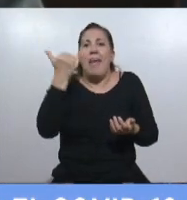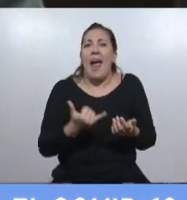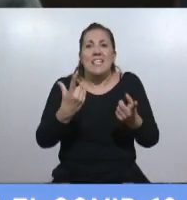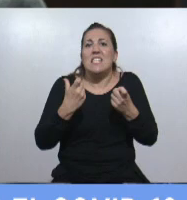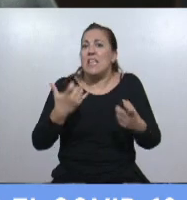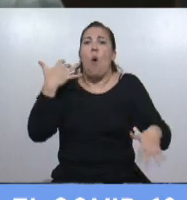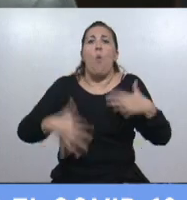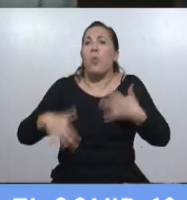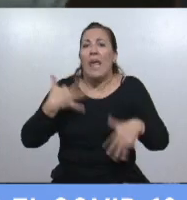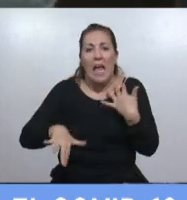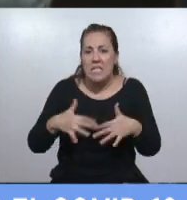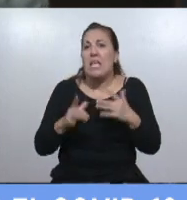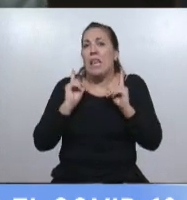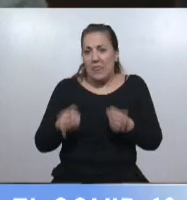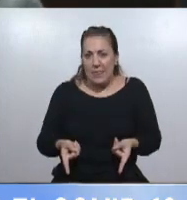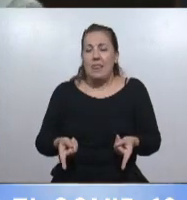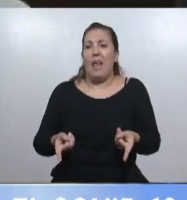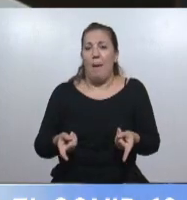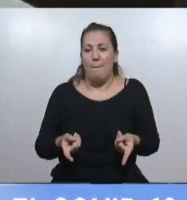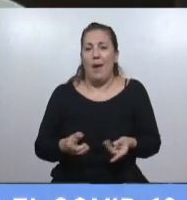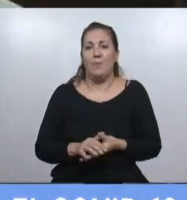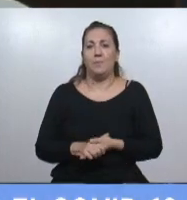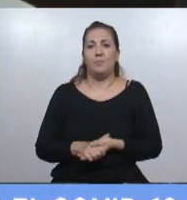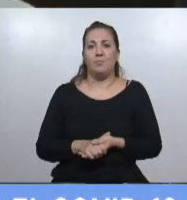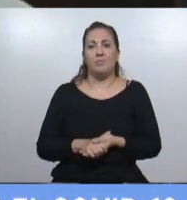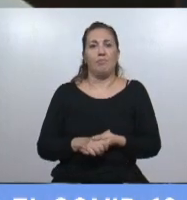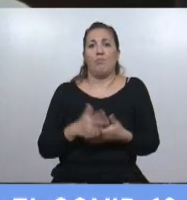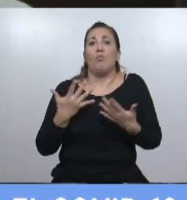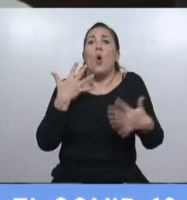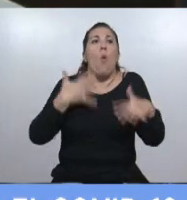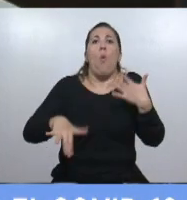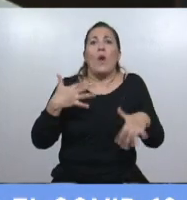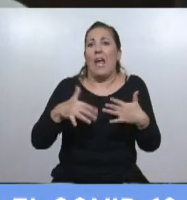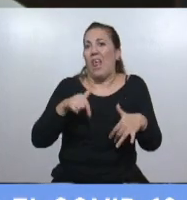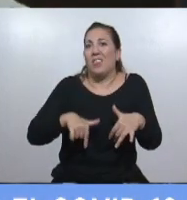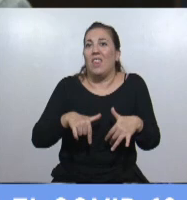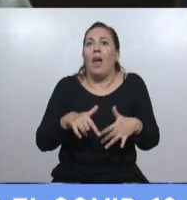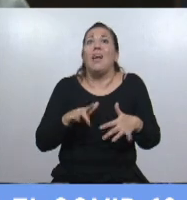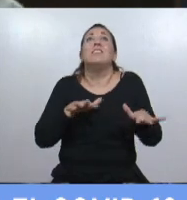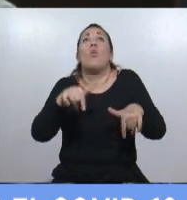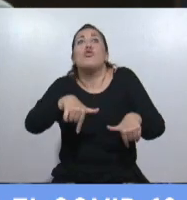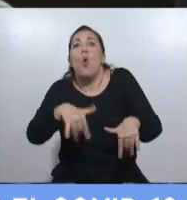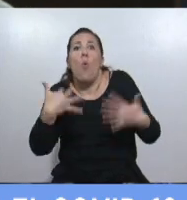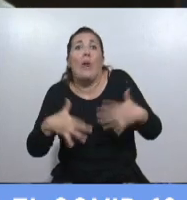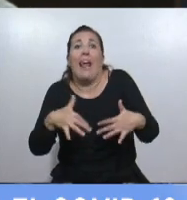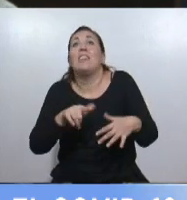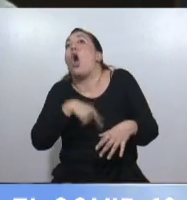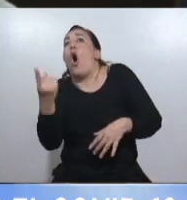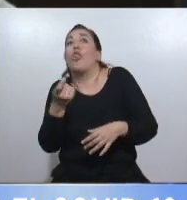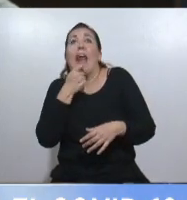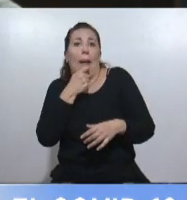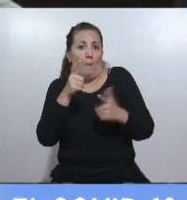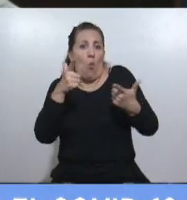urgencia, que insisto también, más urgente que esto no encuentro otro ejemplo en